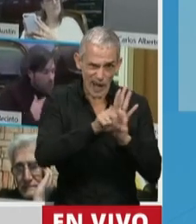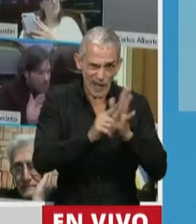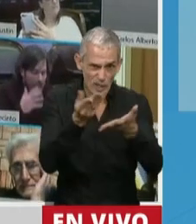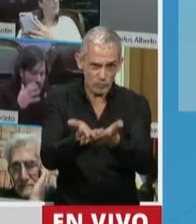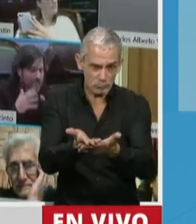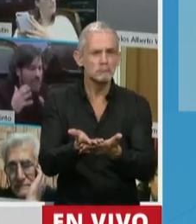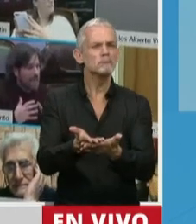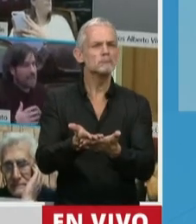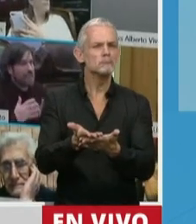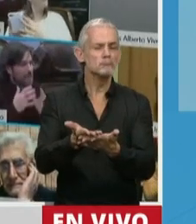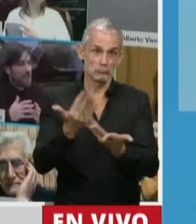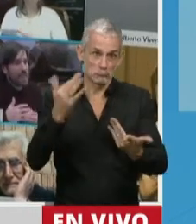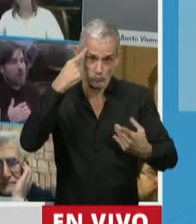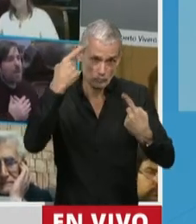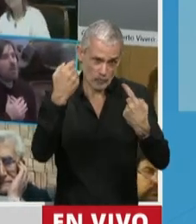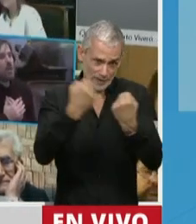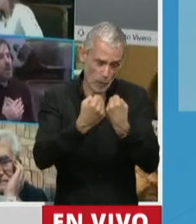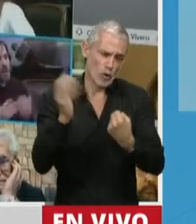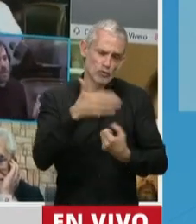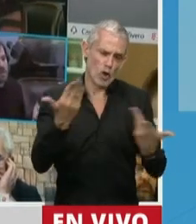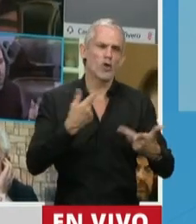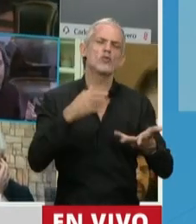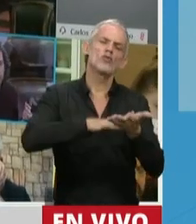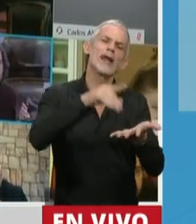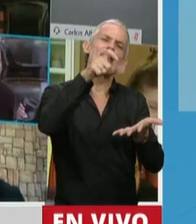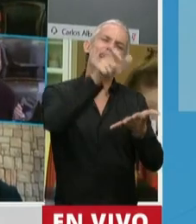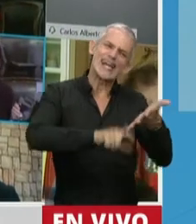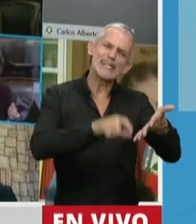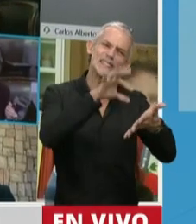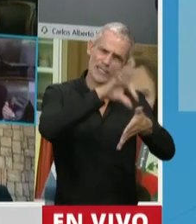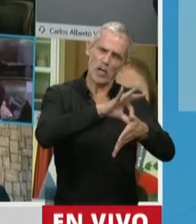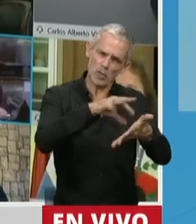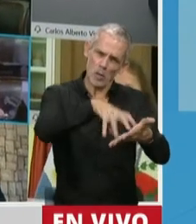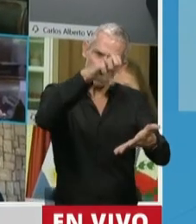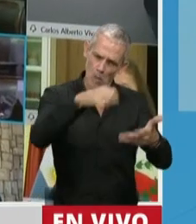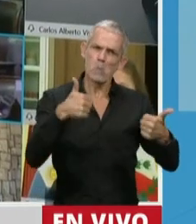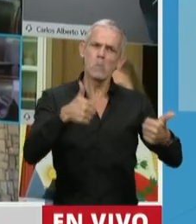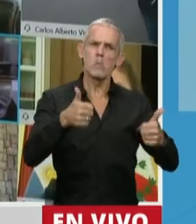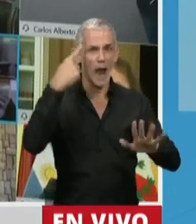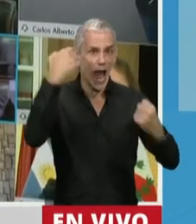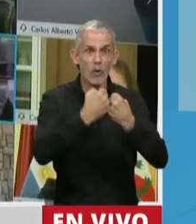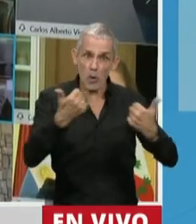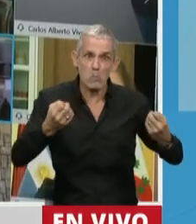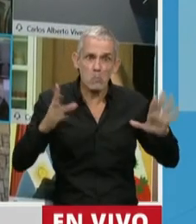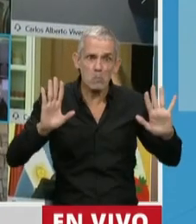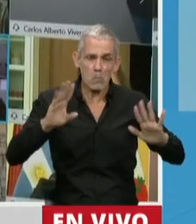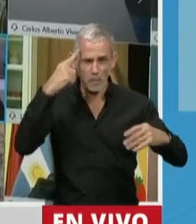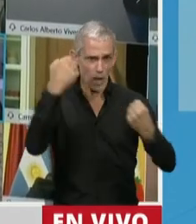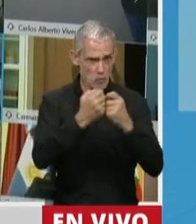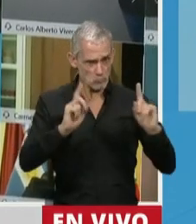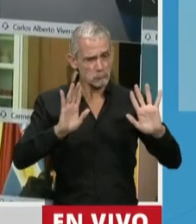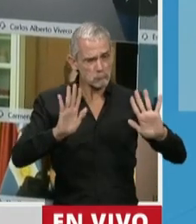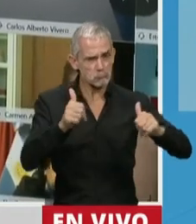como algo, a ver, ¿quién puede estar en desacuerdo en la receta digital? Por supuesto, no estamos en desacuerdo. Ahora,